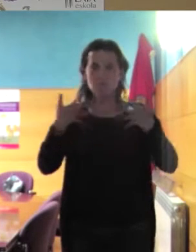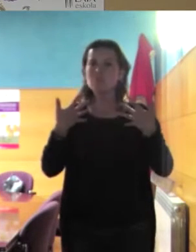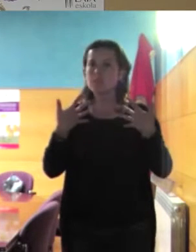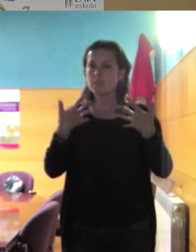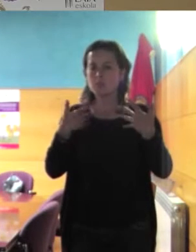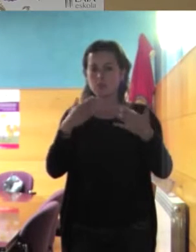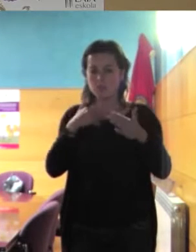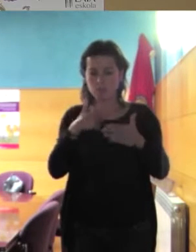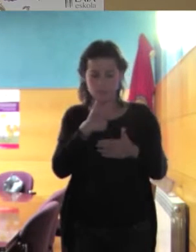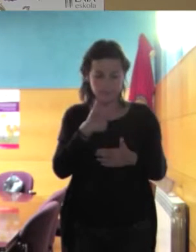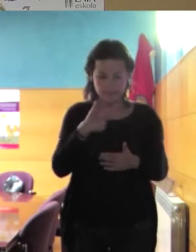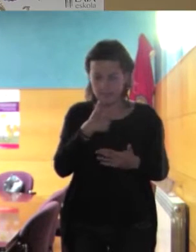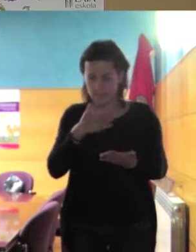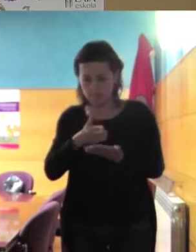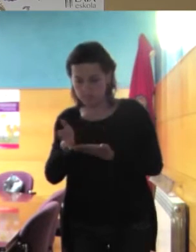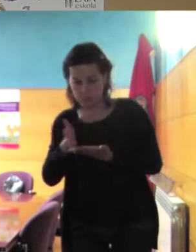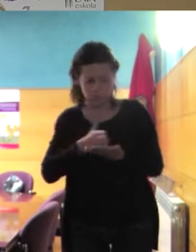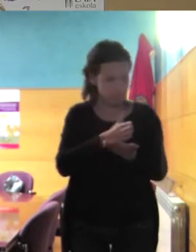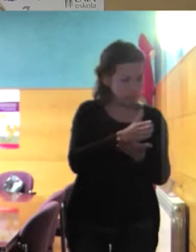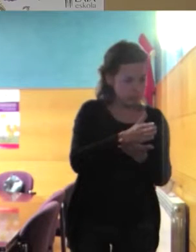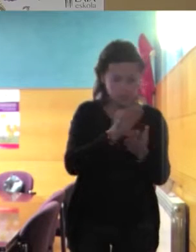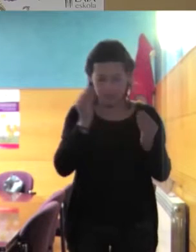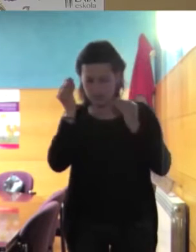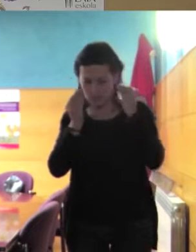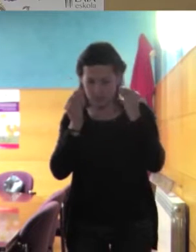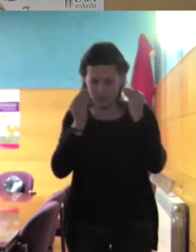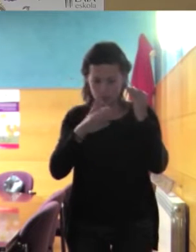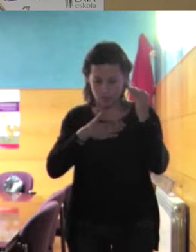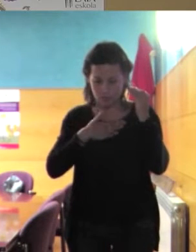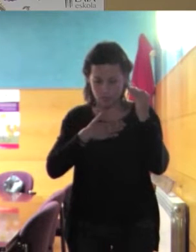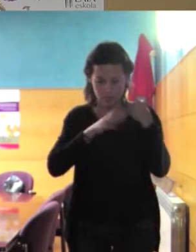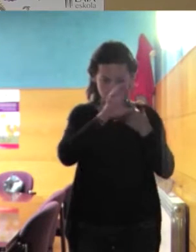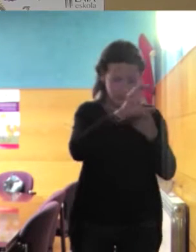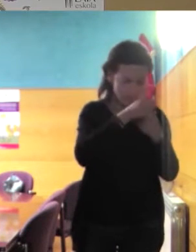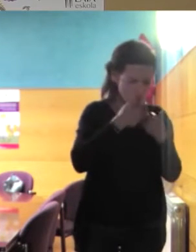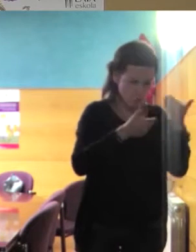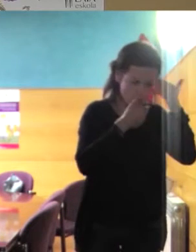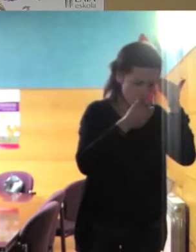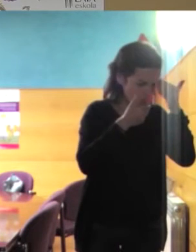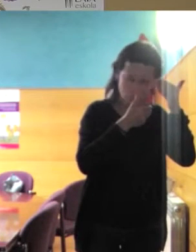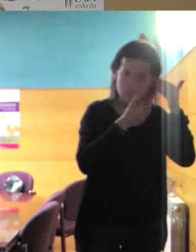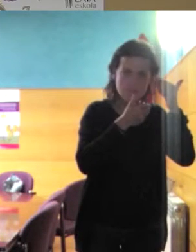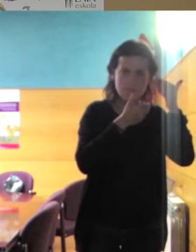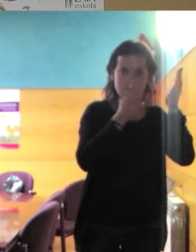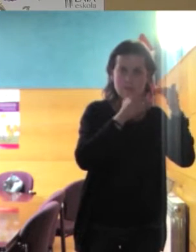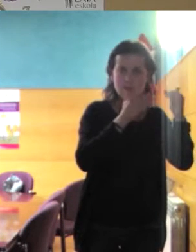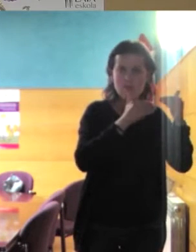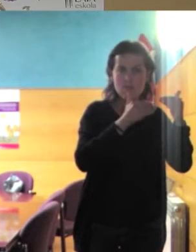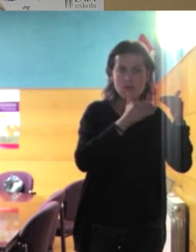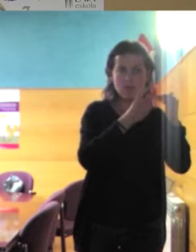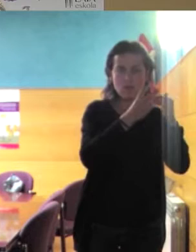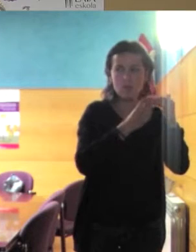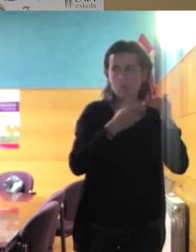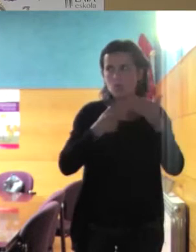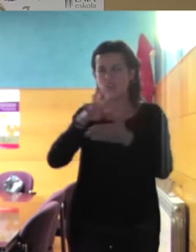consigo misma con sus con sus pertenencias porque ya ya no es marroquí y del todo ni es